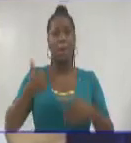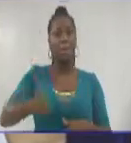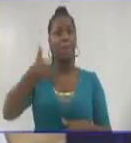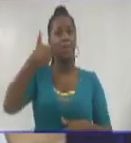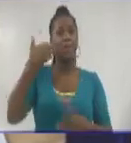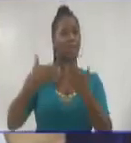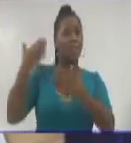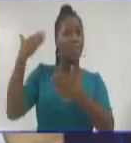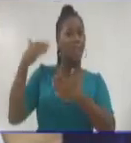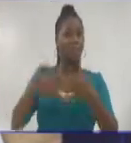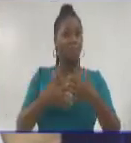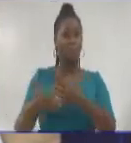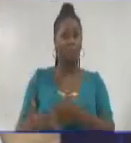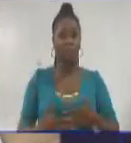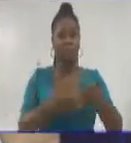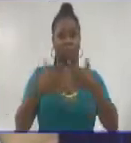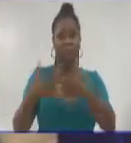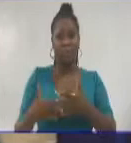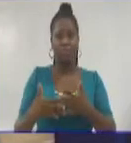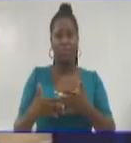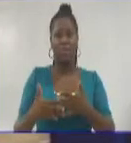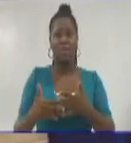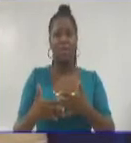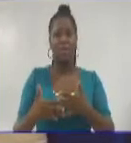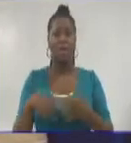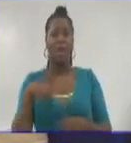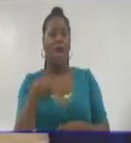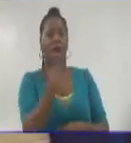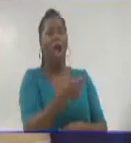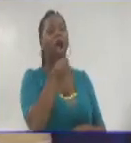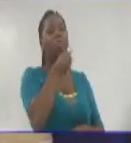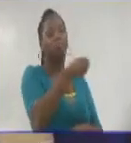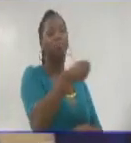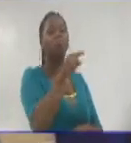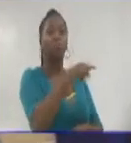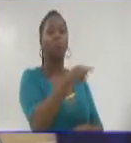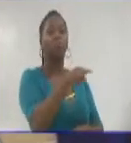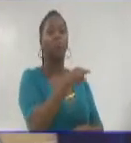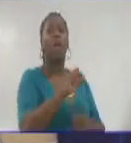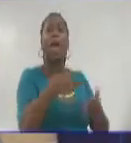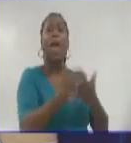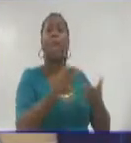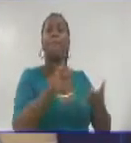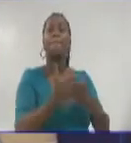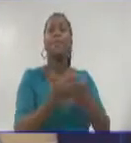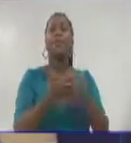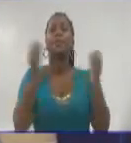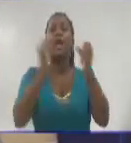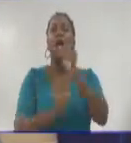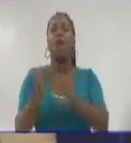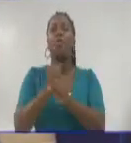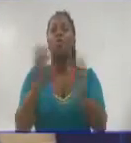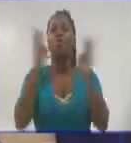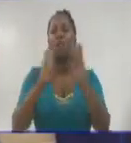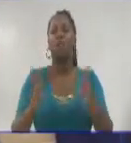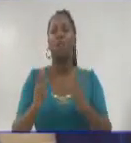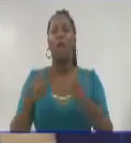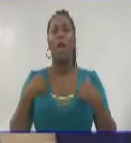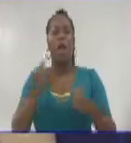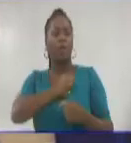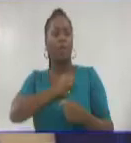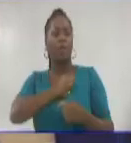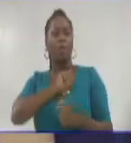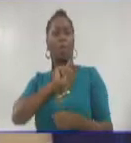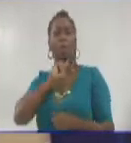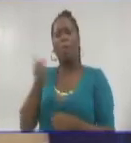norteamericano Donald Trump y acusa a las grandes empresas tecnológicas de monopolizar las